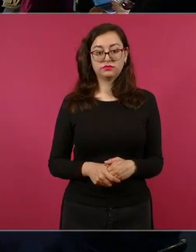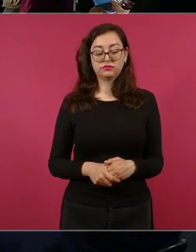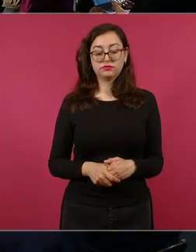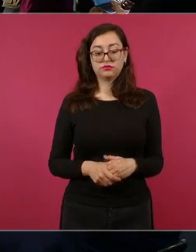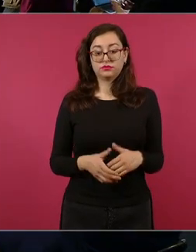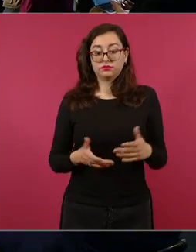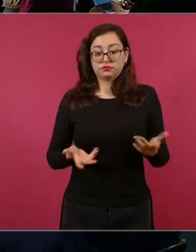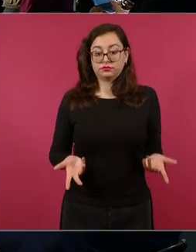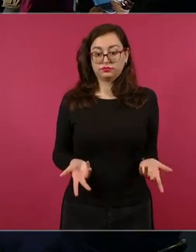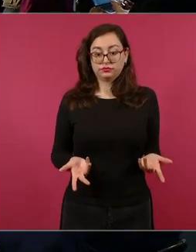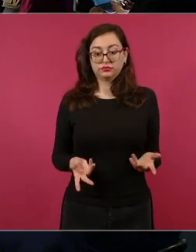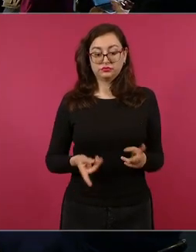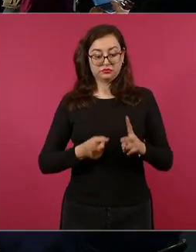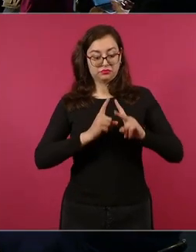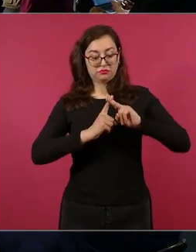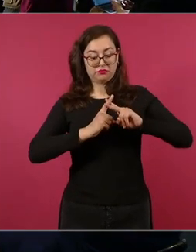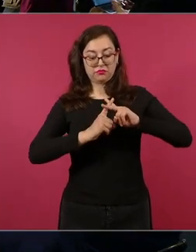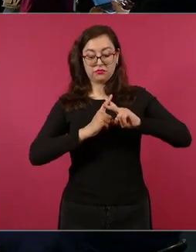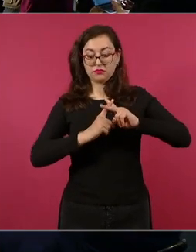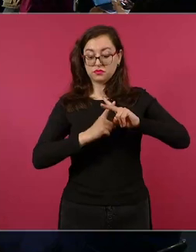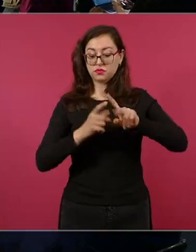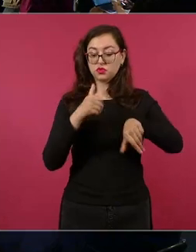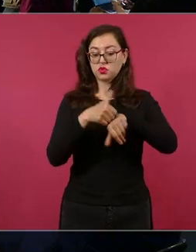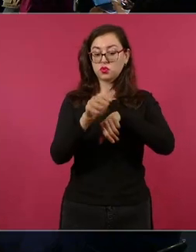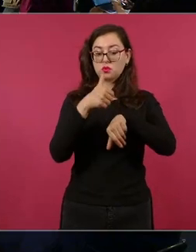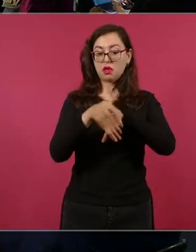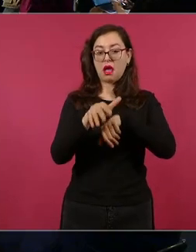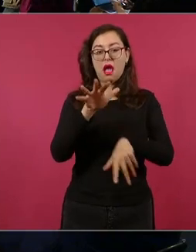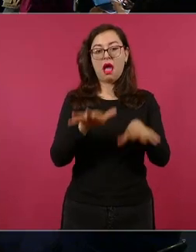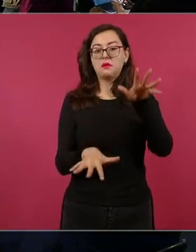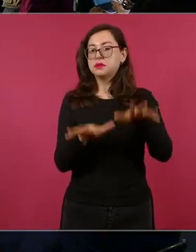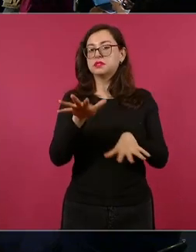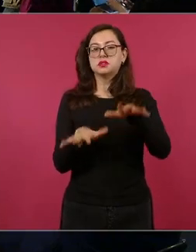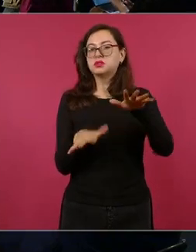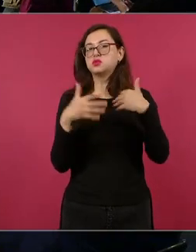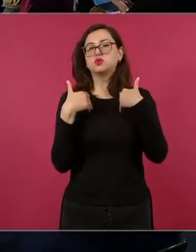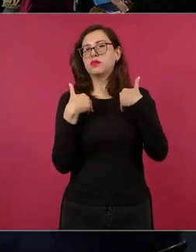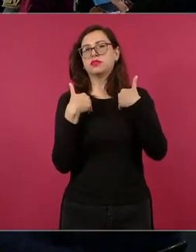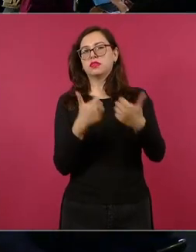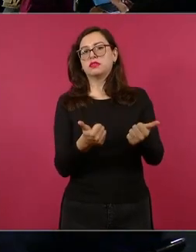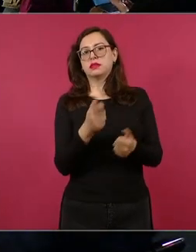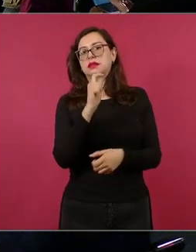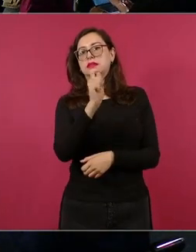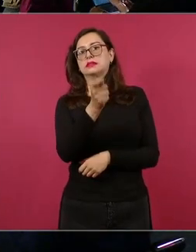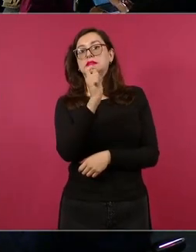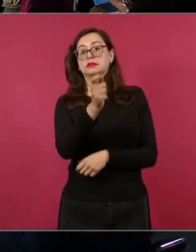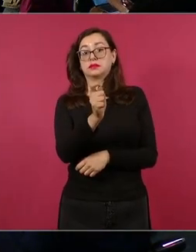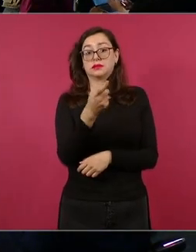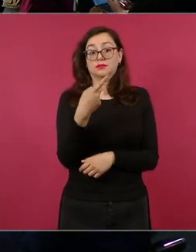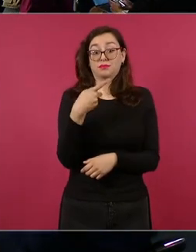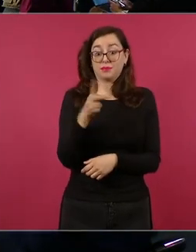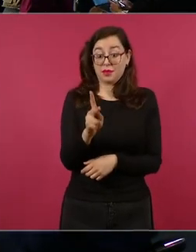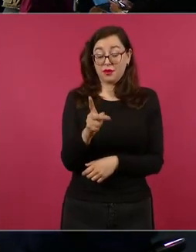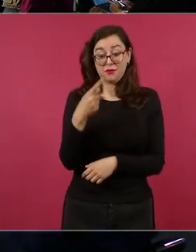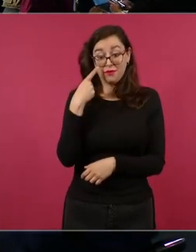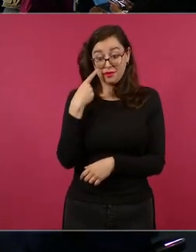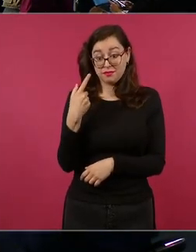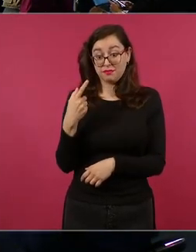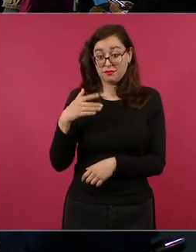dimensiona pero estaba lloviendo lo que hemos ahorrado por no permitir el huachicol